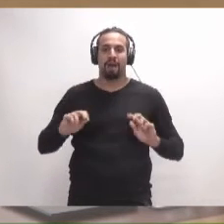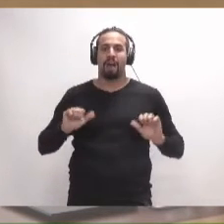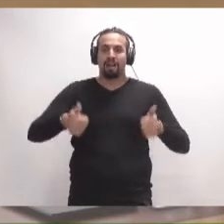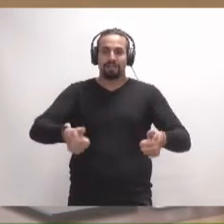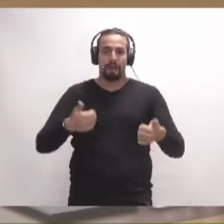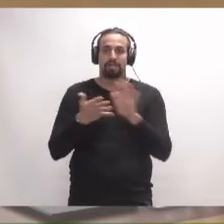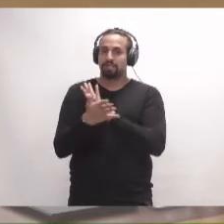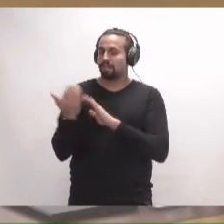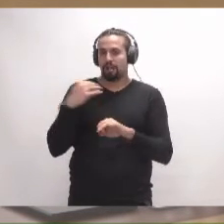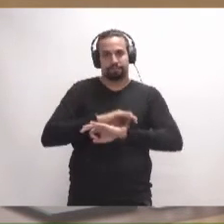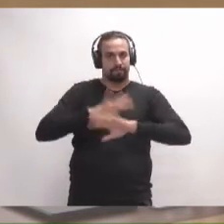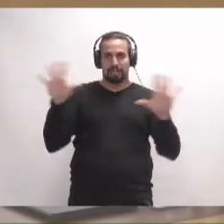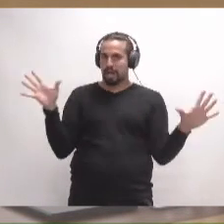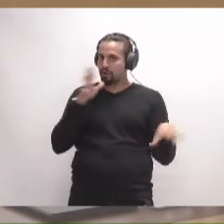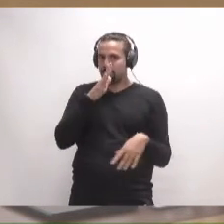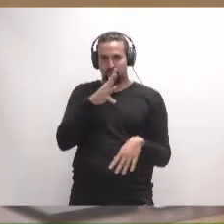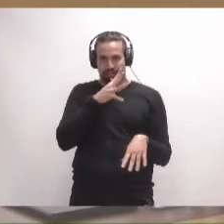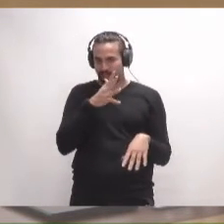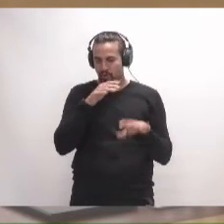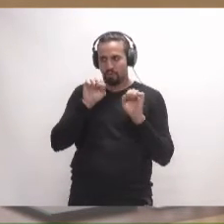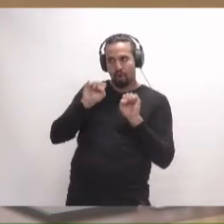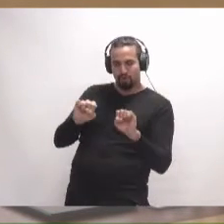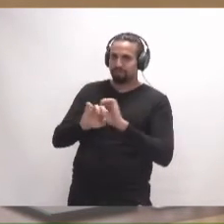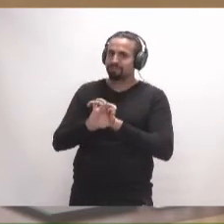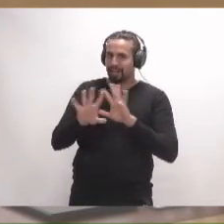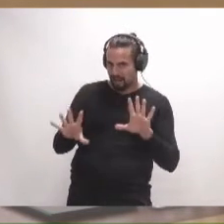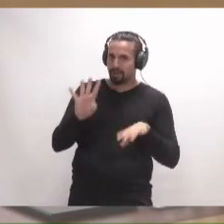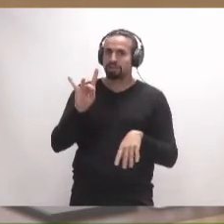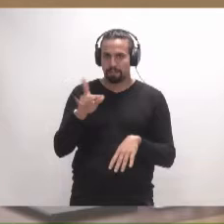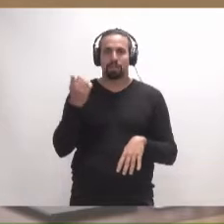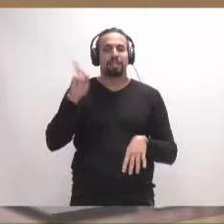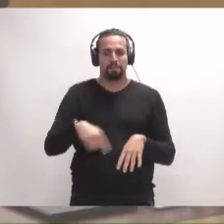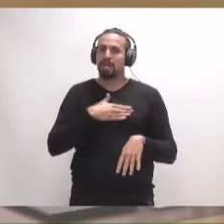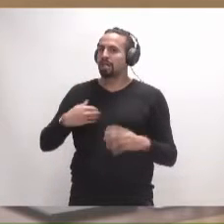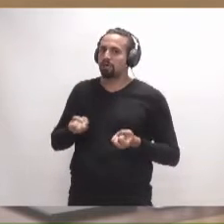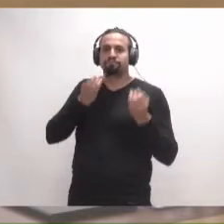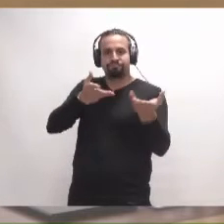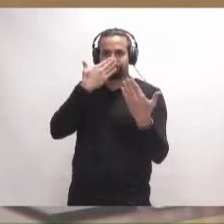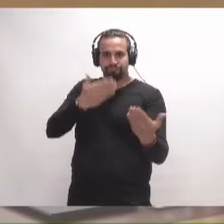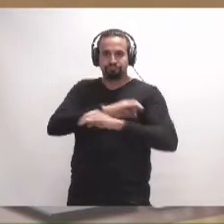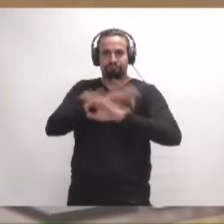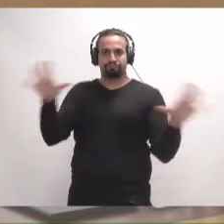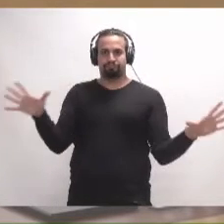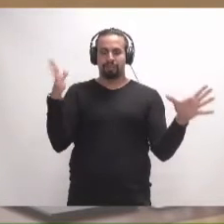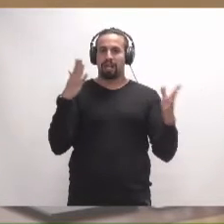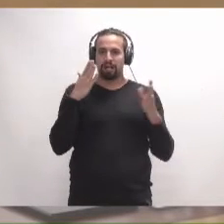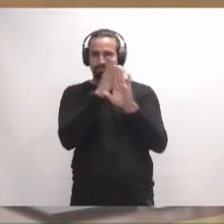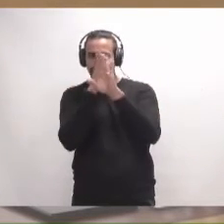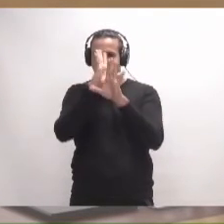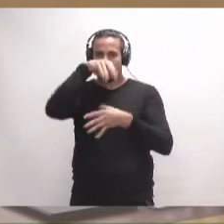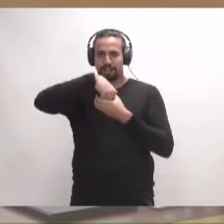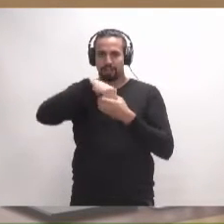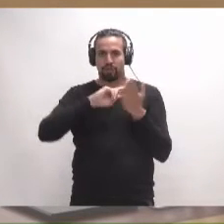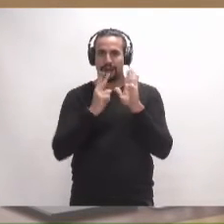queda perfectamente claro cuál es el motivo por el que se rechazan, pero también quiero dejar perfectamente claro qué es lo que se esconde detrás de estas